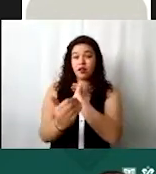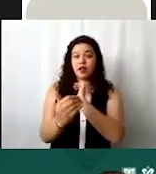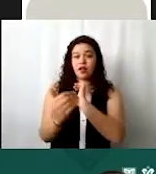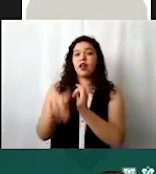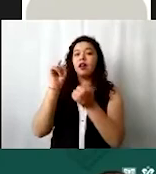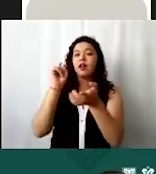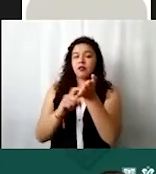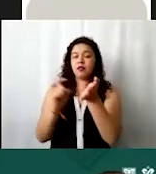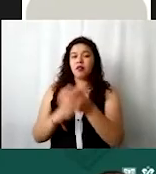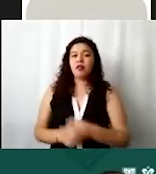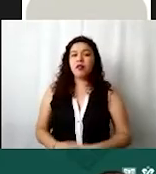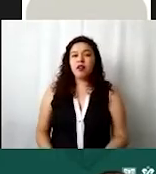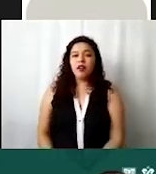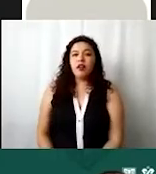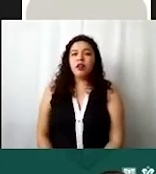aquí